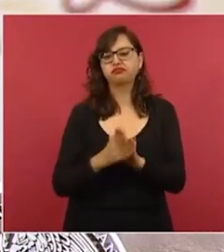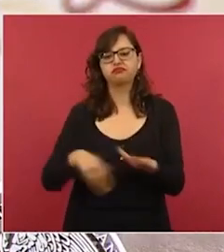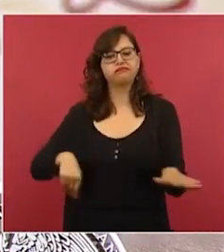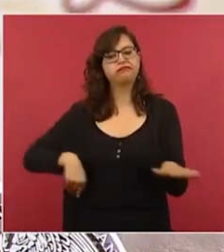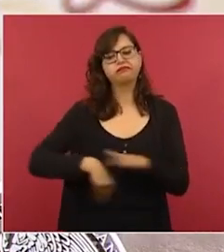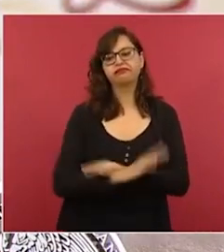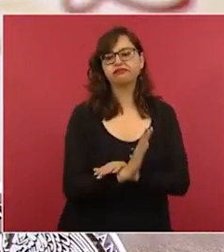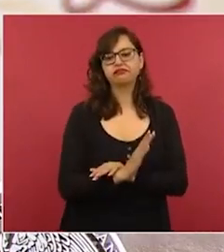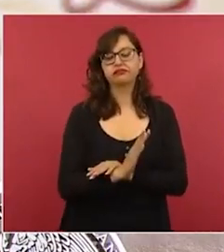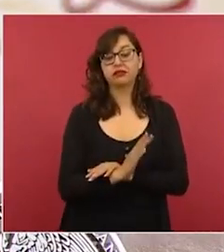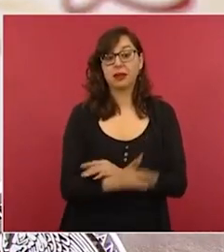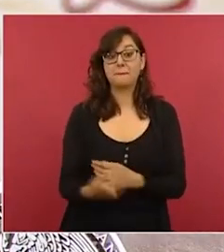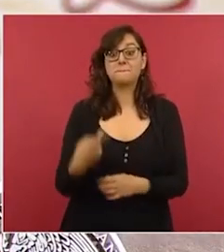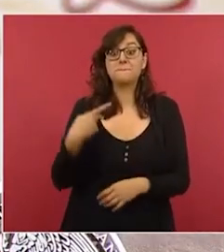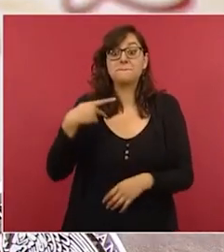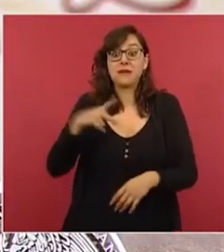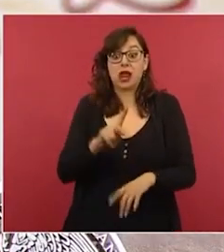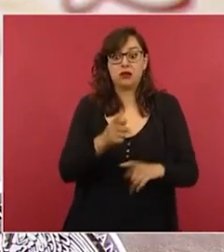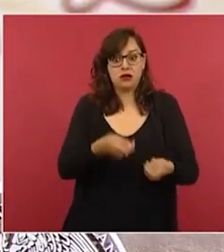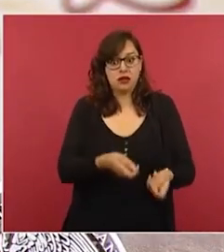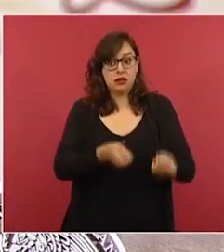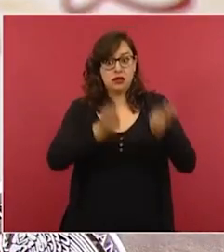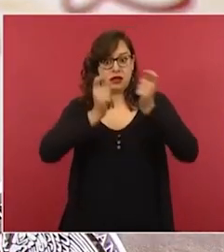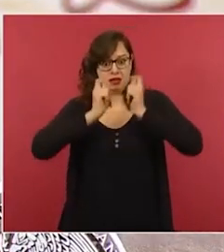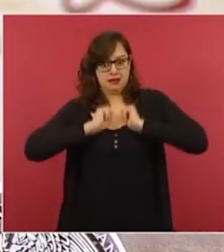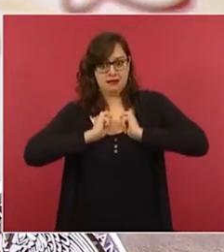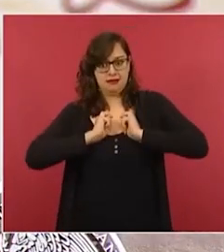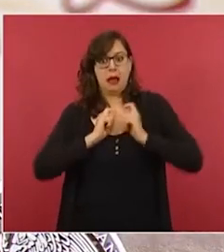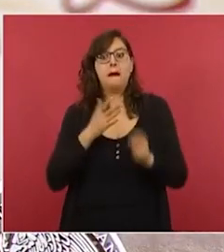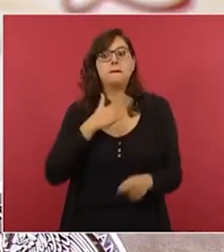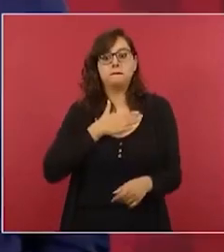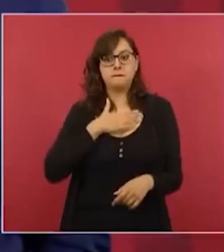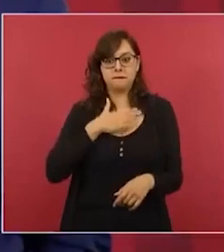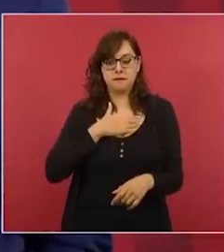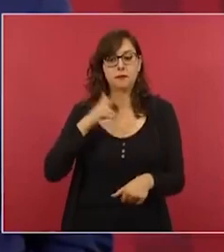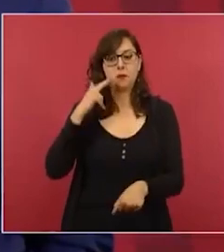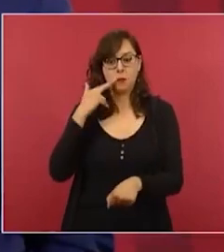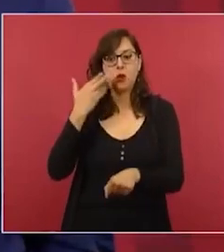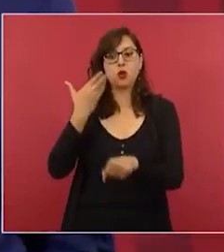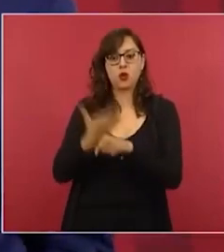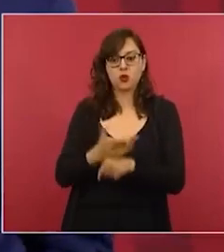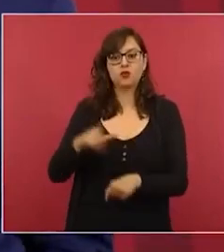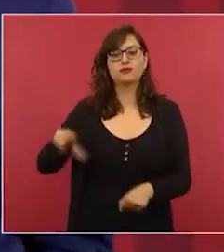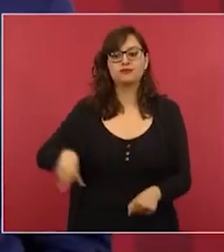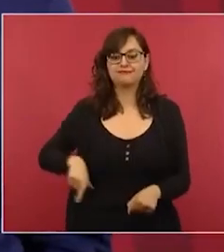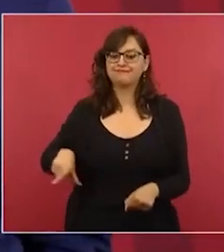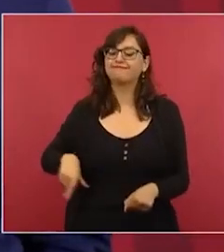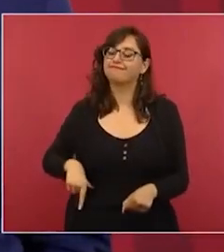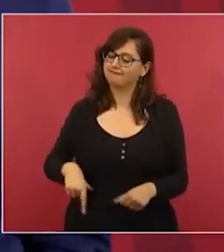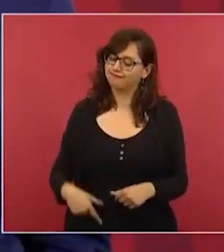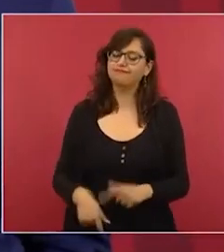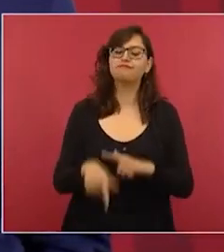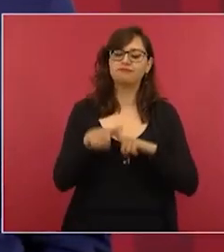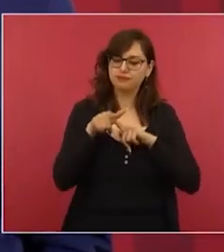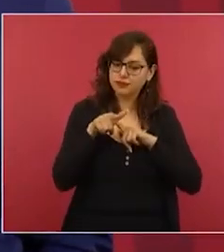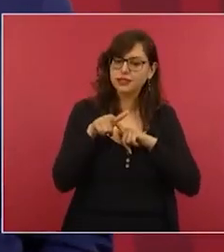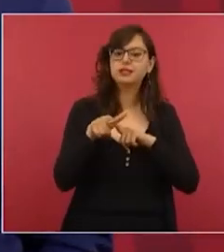votó por una transformación pues ahora este caso y otros